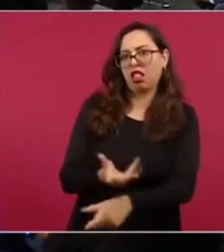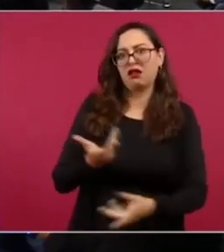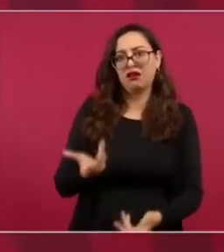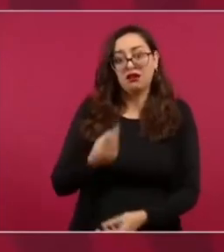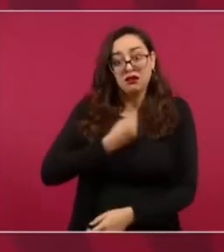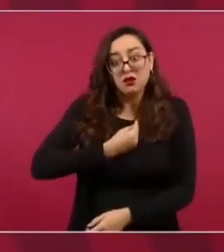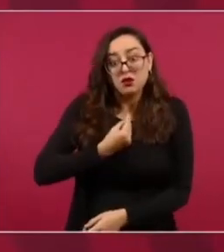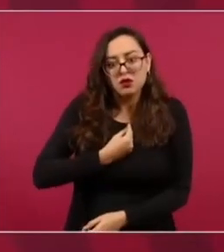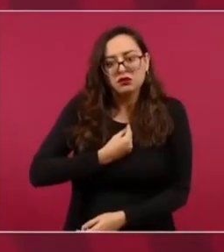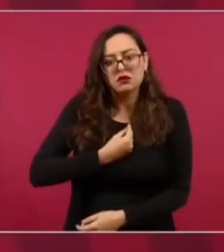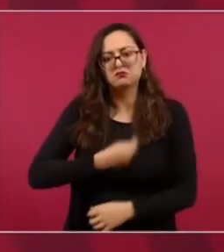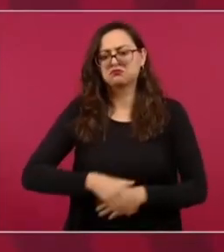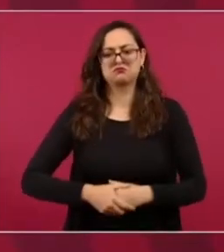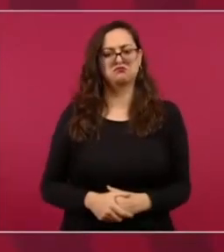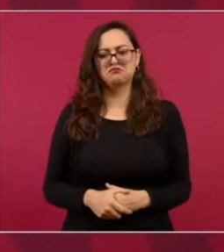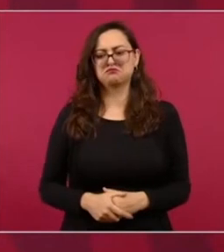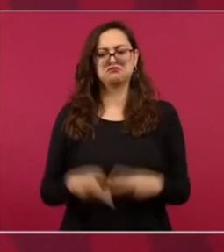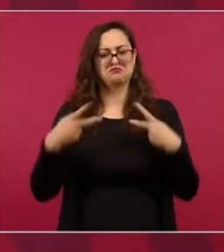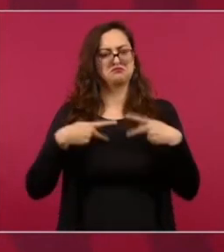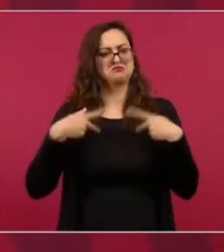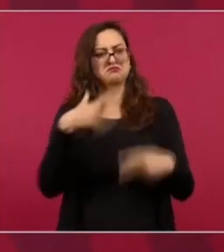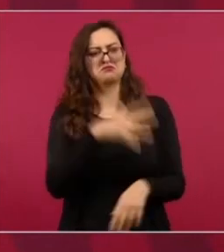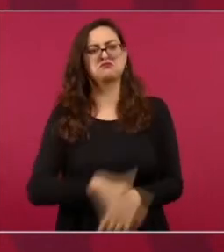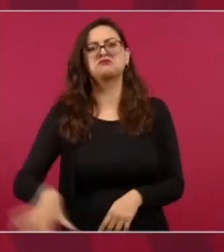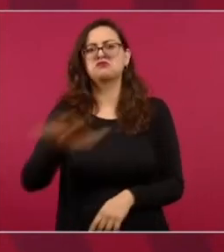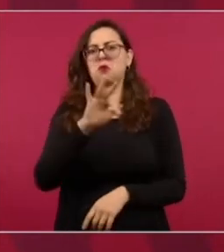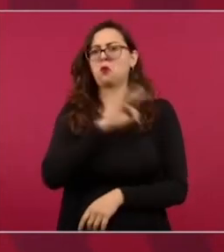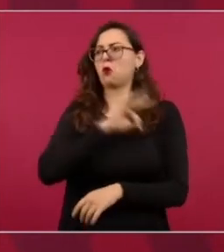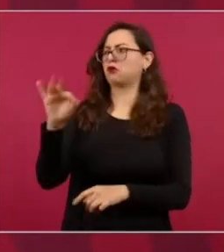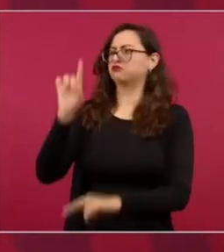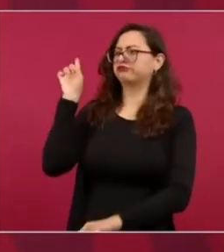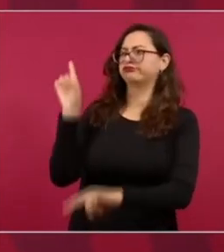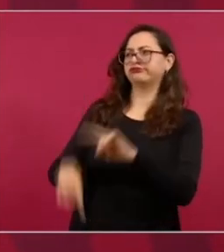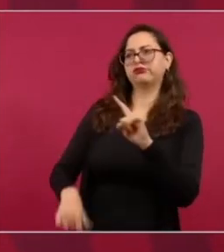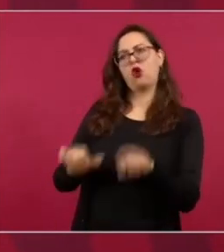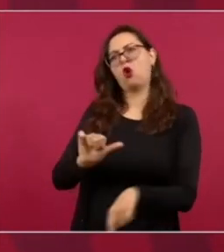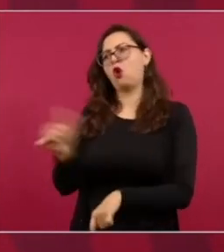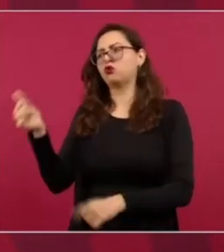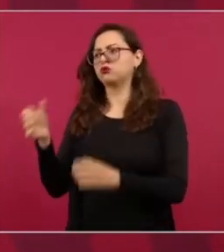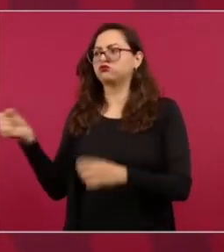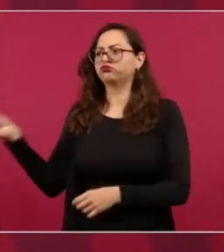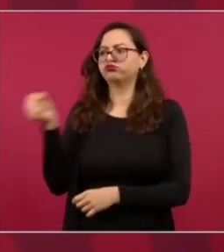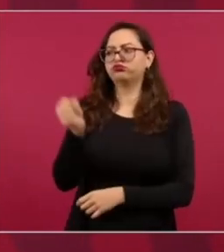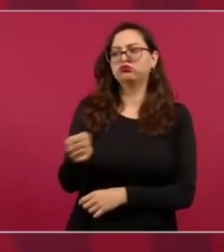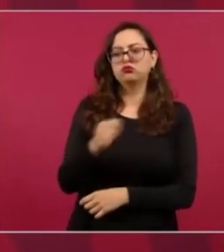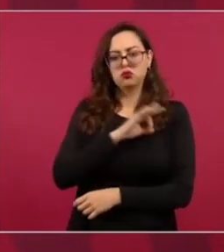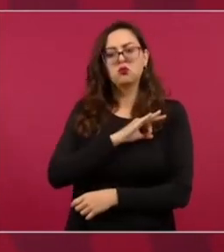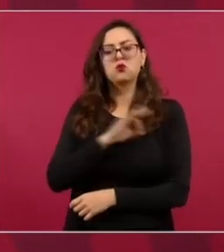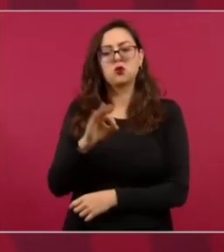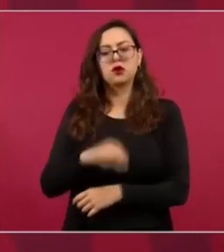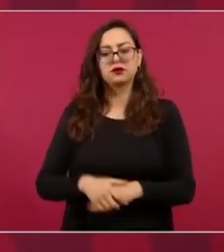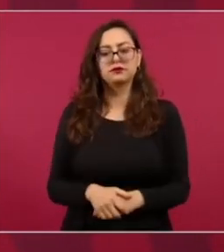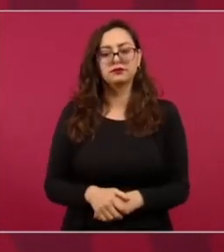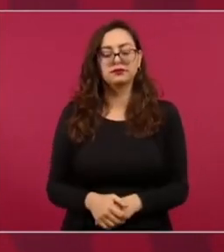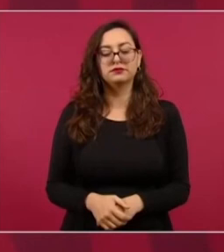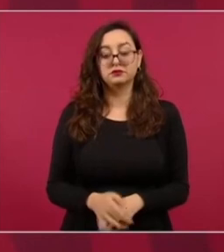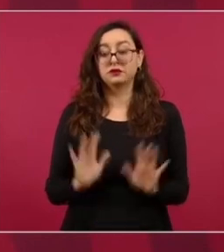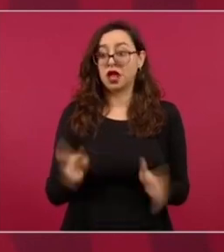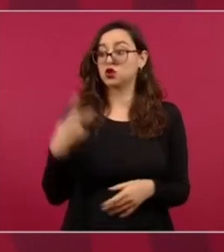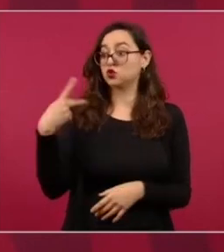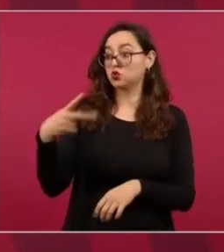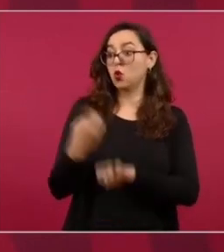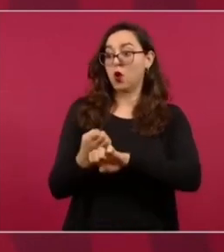revocar el mandato y eso ya lo están haciendo